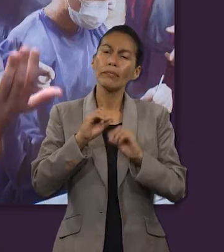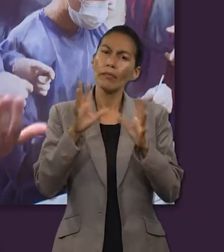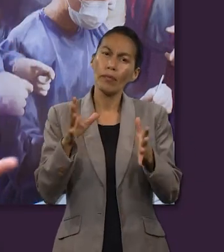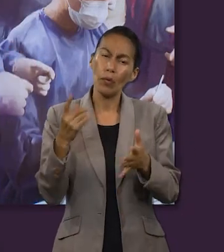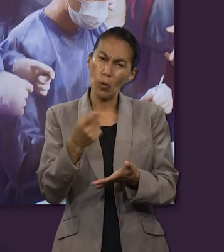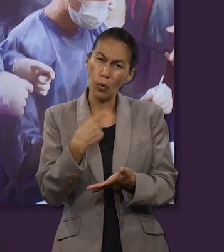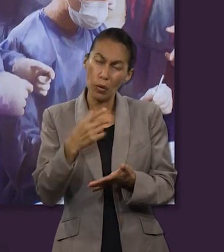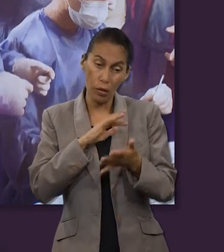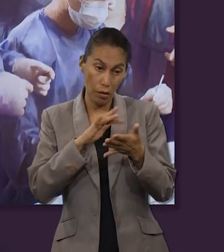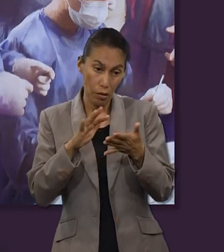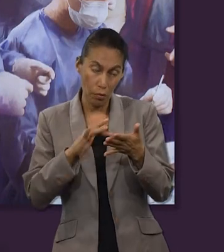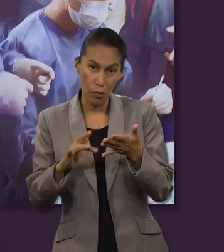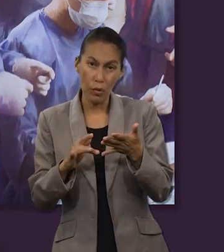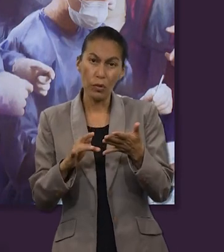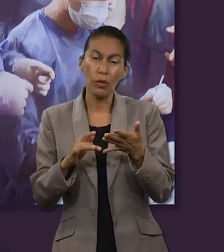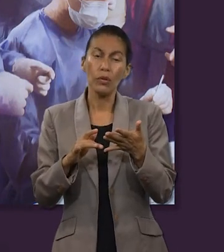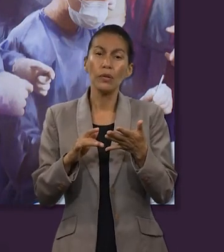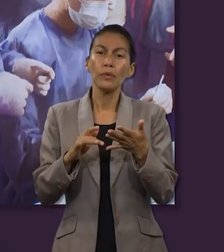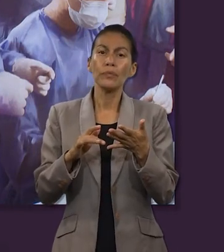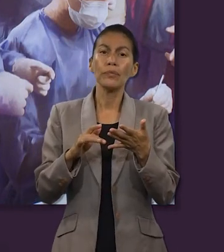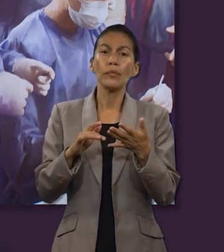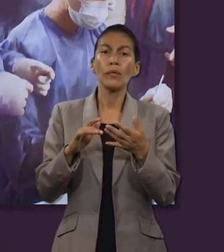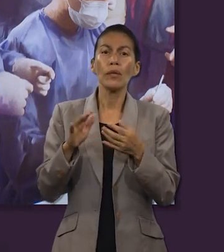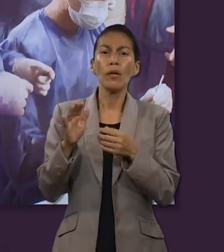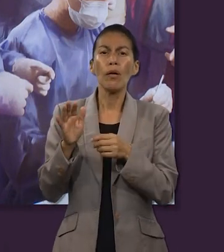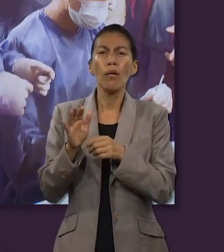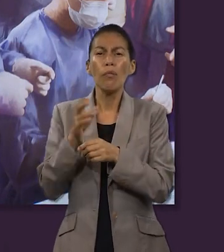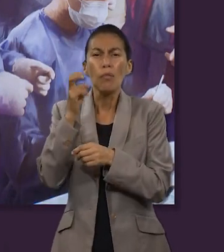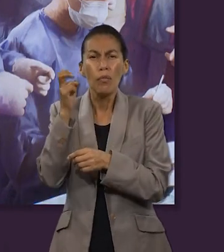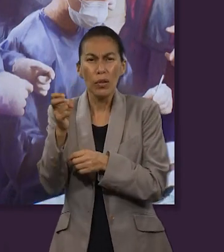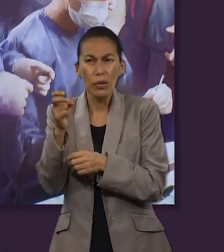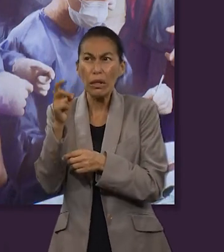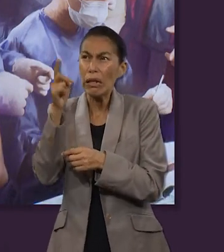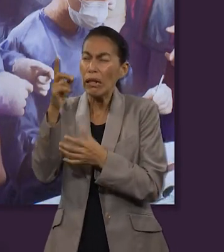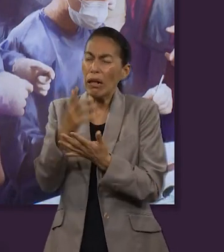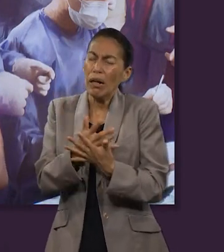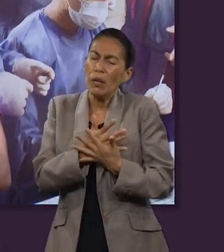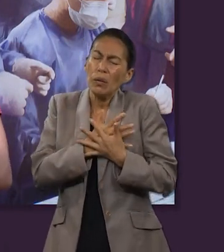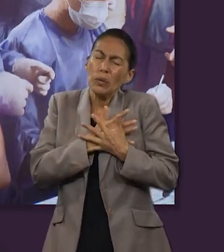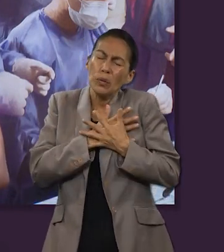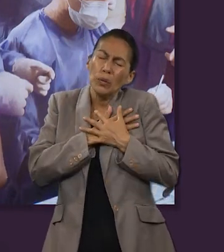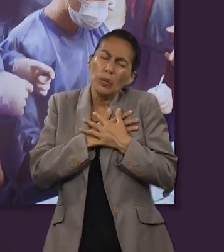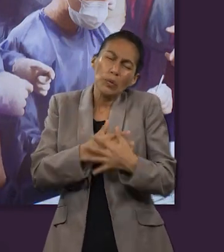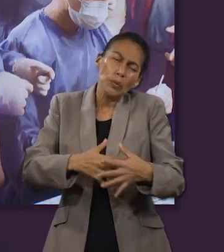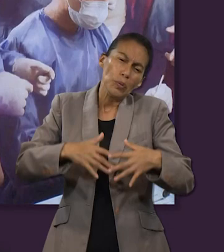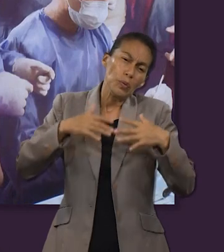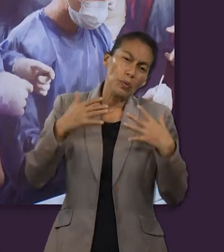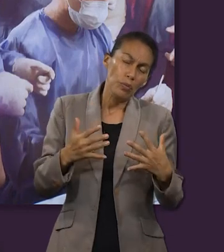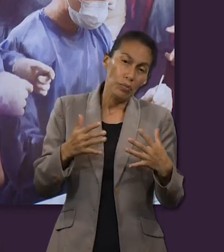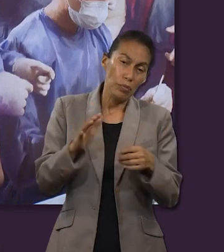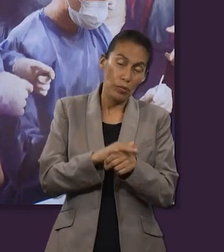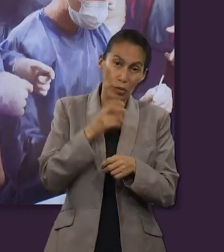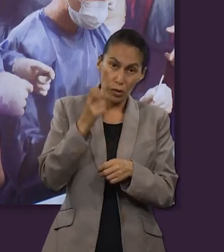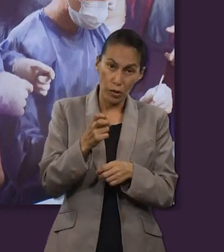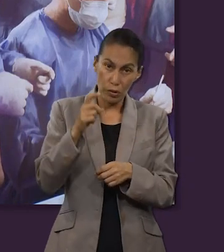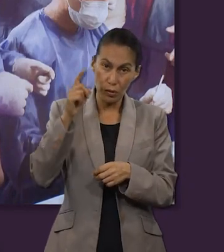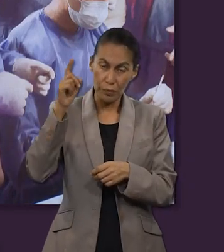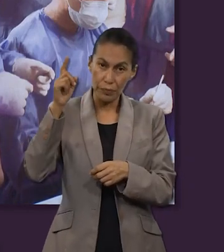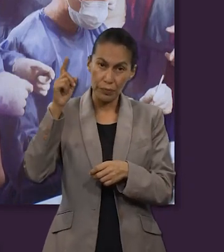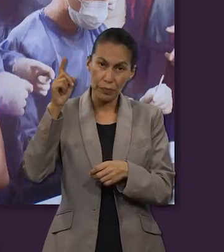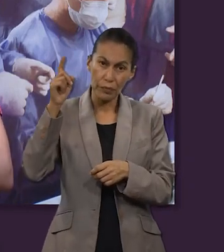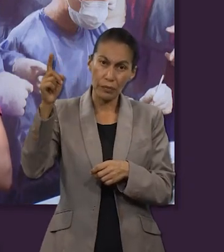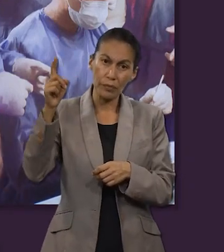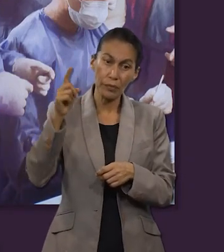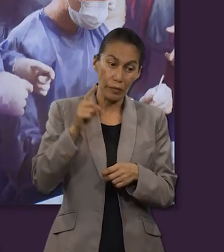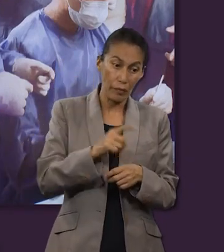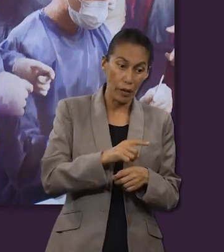manera amó Dios al mundo, que estuvo dispuesto a dar su único hijo para que viniera a morir por cada uno de nosotros, nos damos